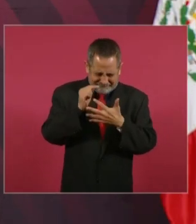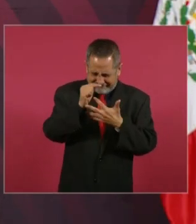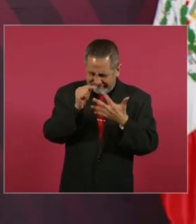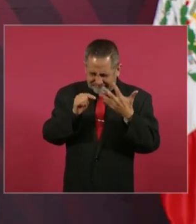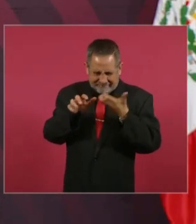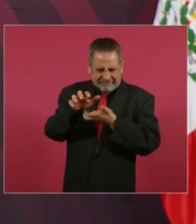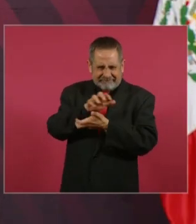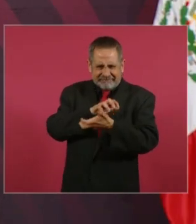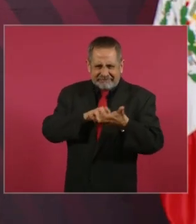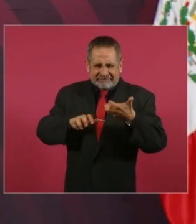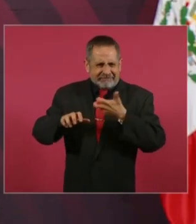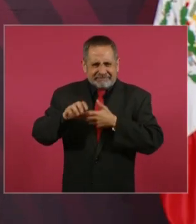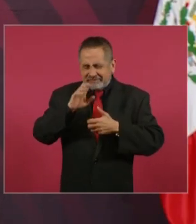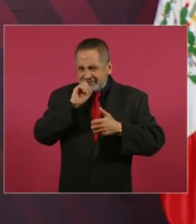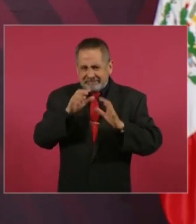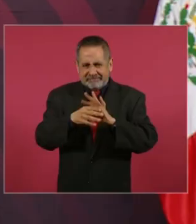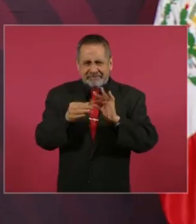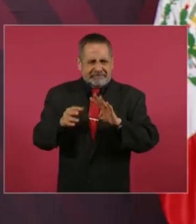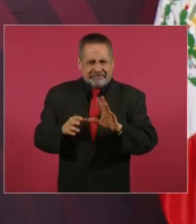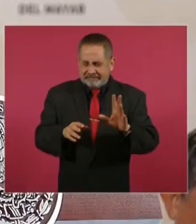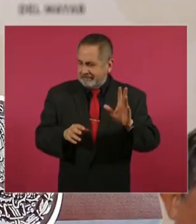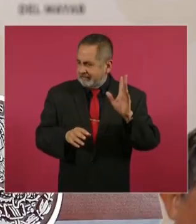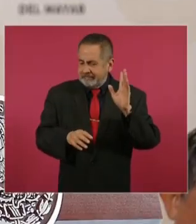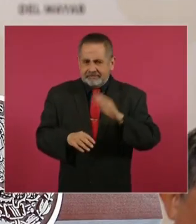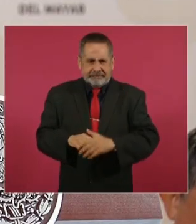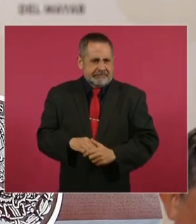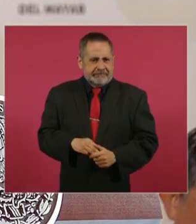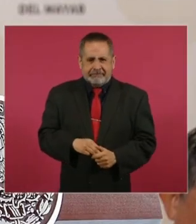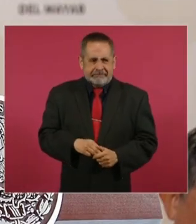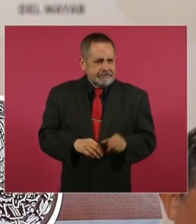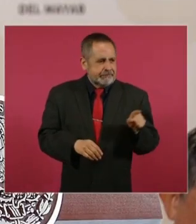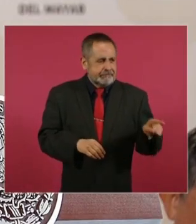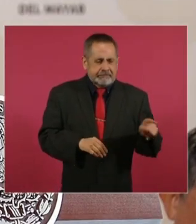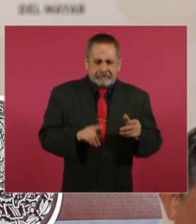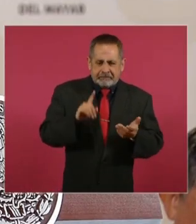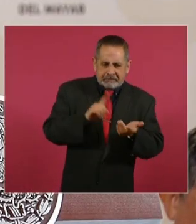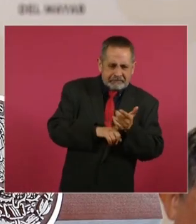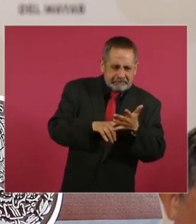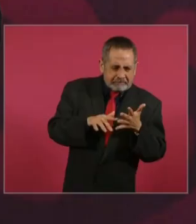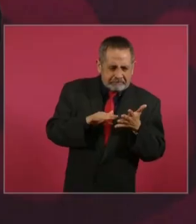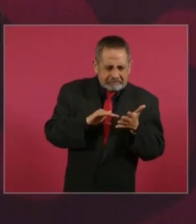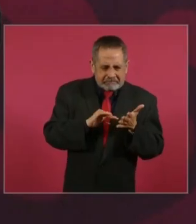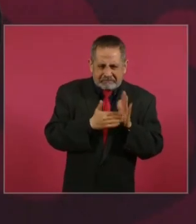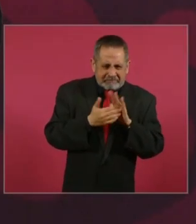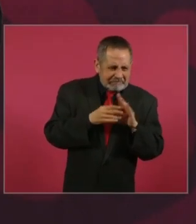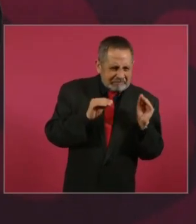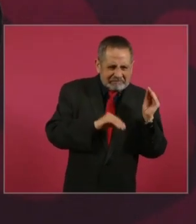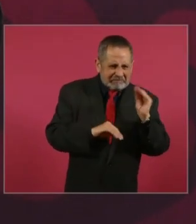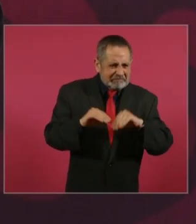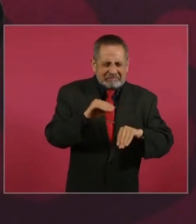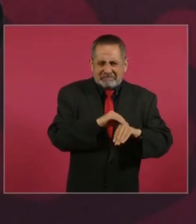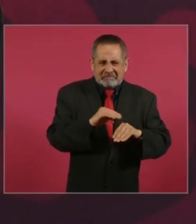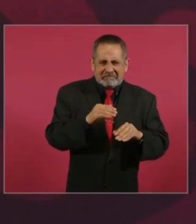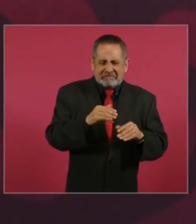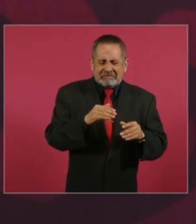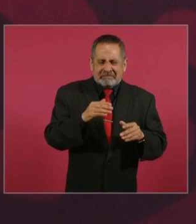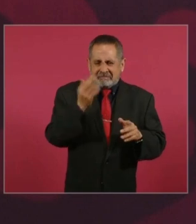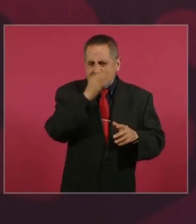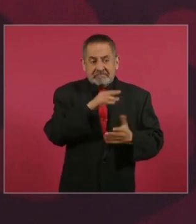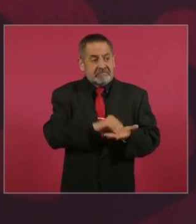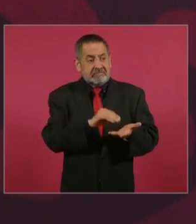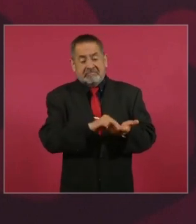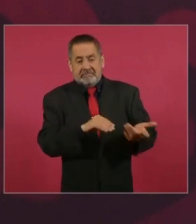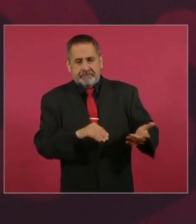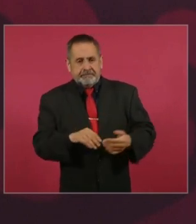que dejaron y siguen. Imagínense,